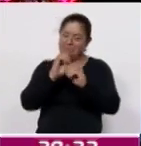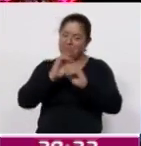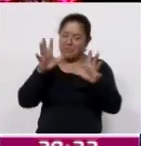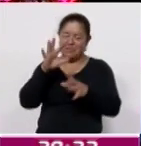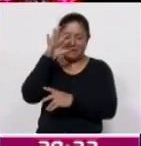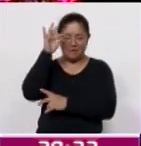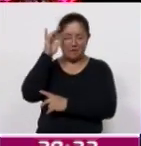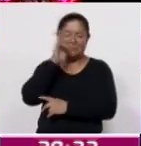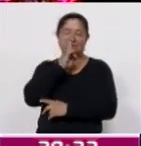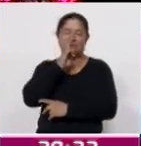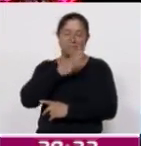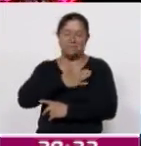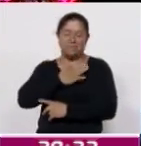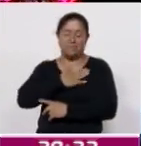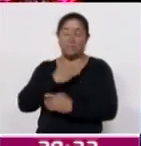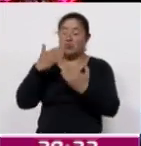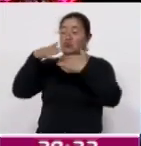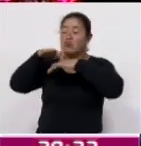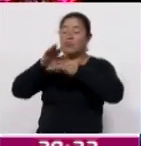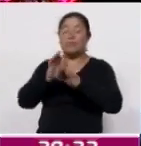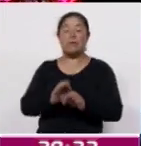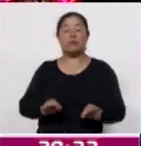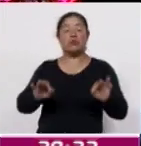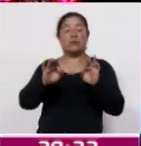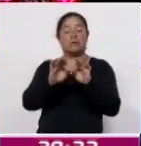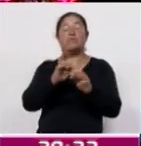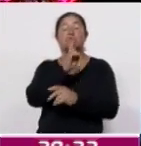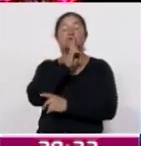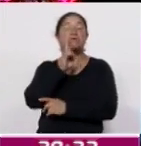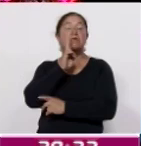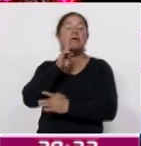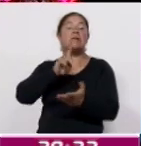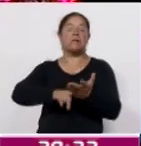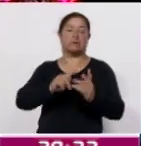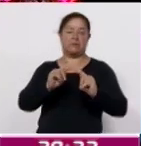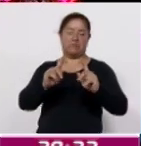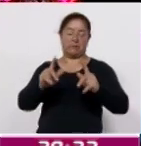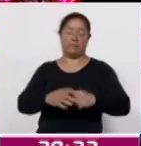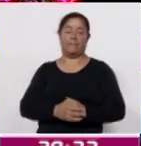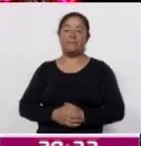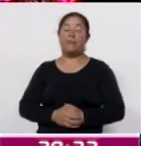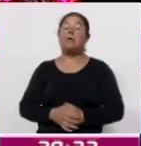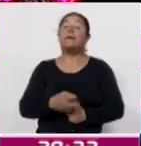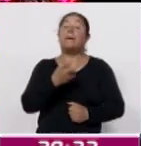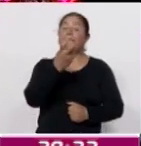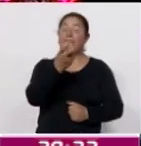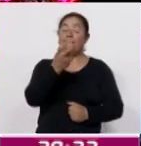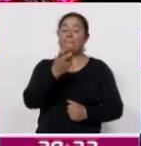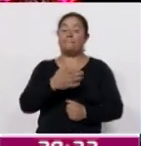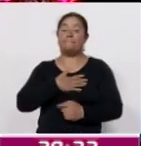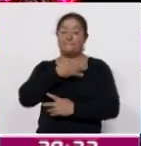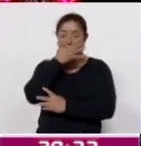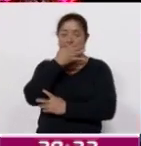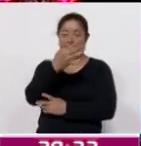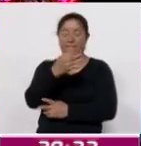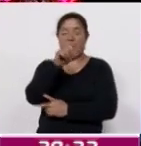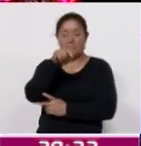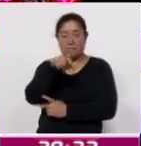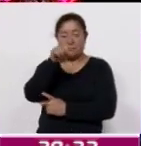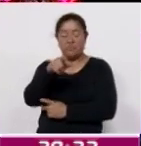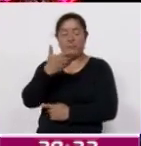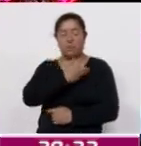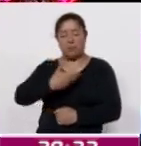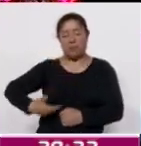Coracid Noticias sobre los acontecimientos más importantes de nuestro Estado. Y bueno, precisamente le comento que de igual forma la